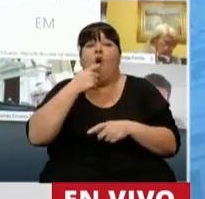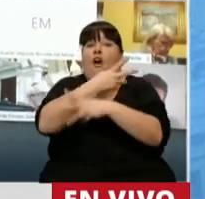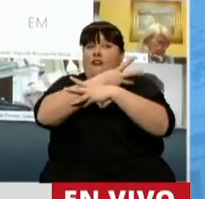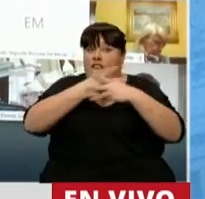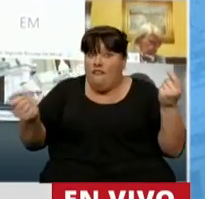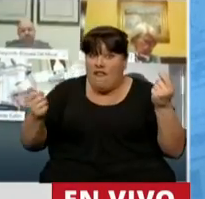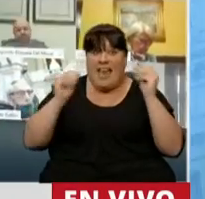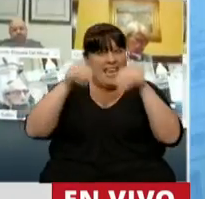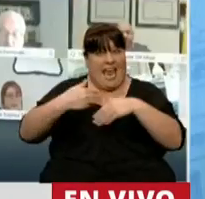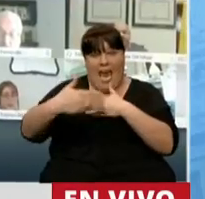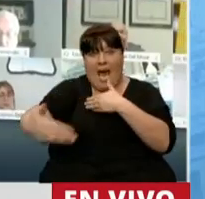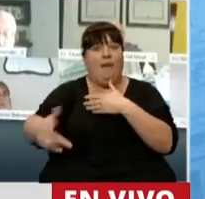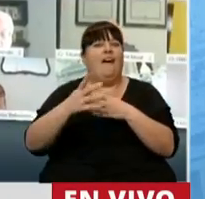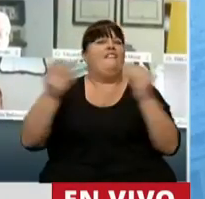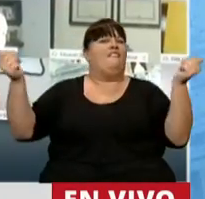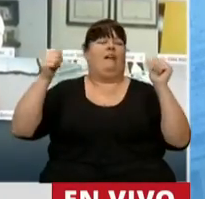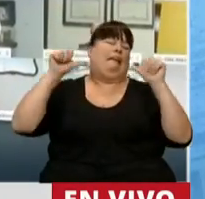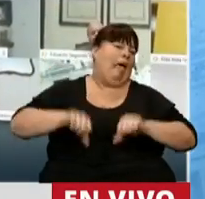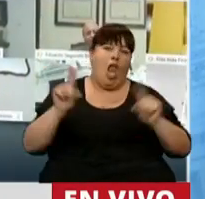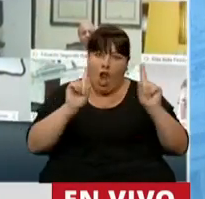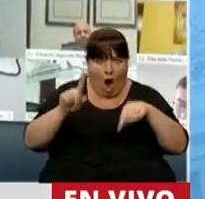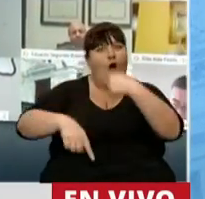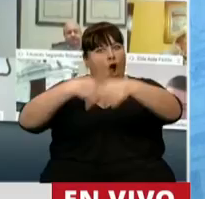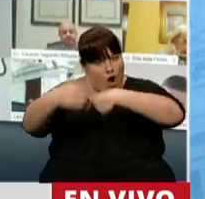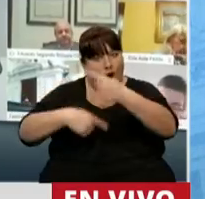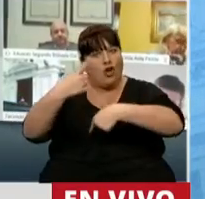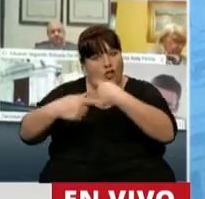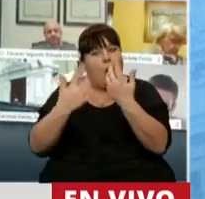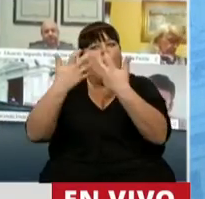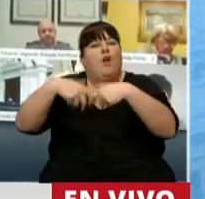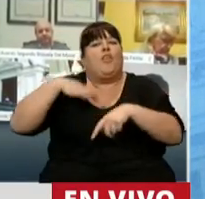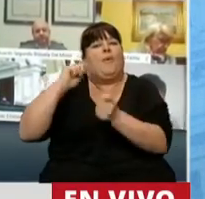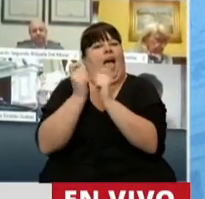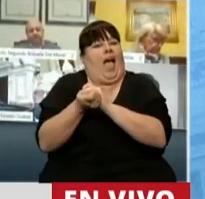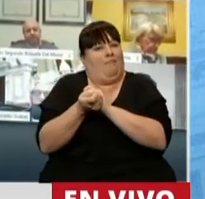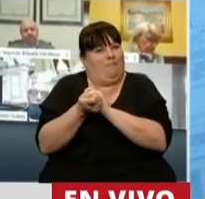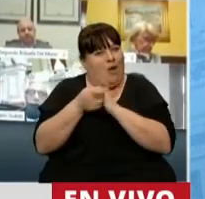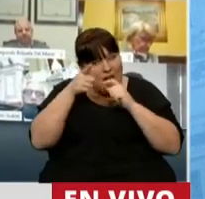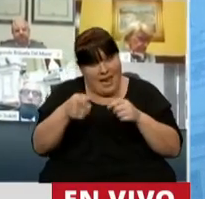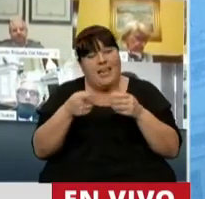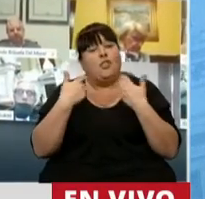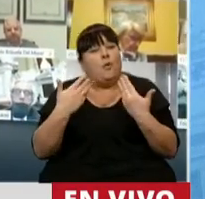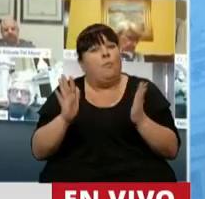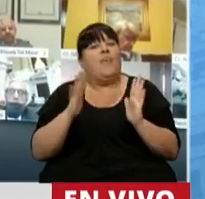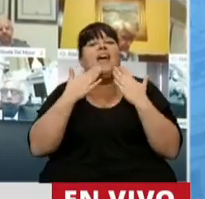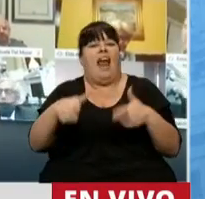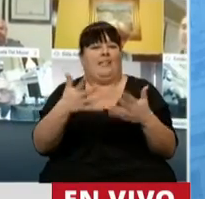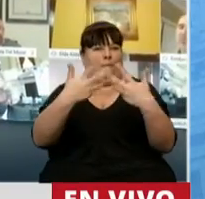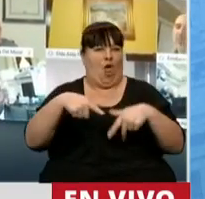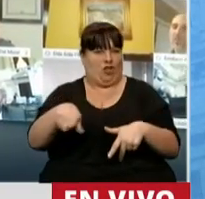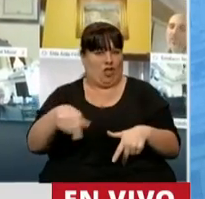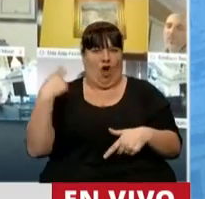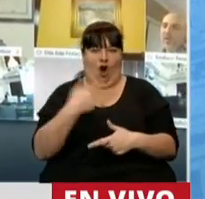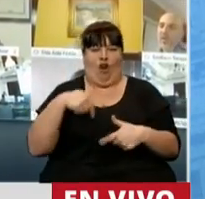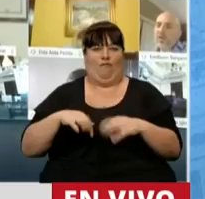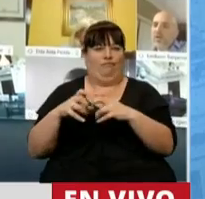termine el proceso de quiebra no termina su vida, continúa un nuevo proyecto de vida y esto se lo puede dar este proyecto en el